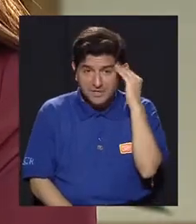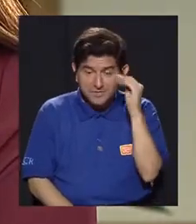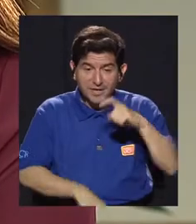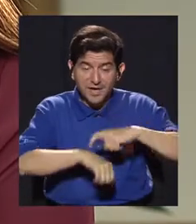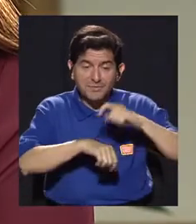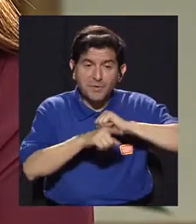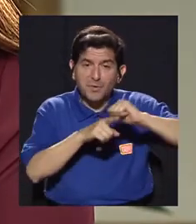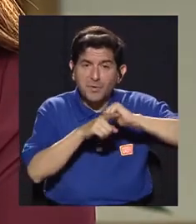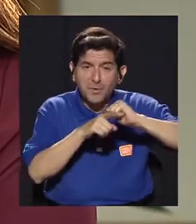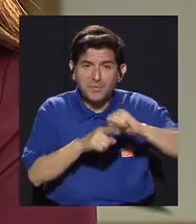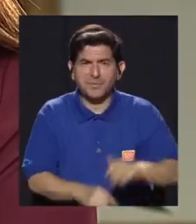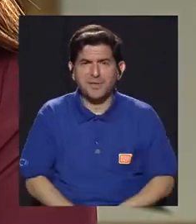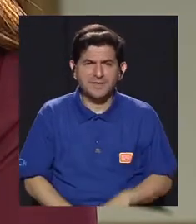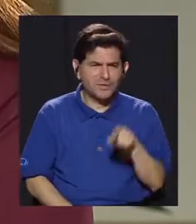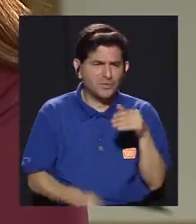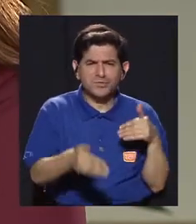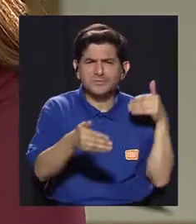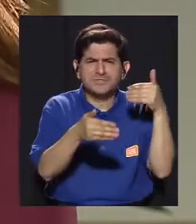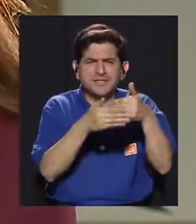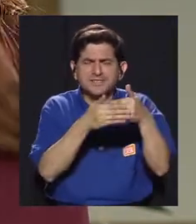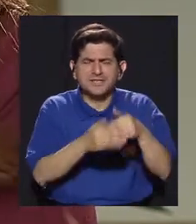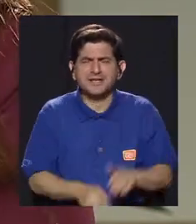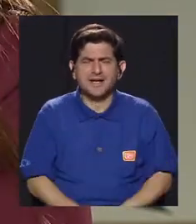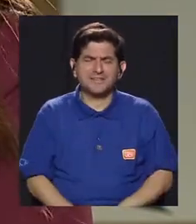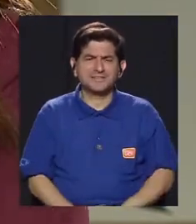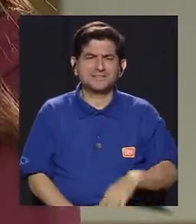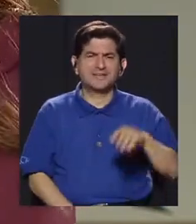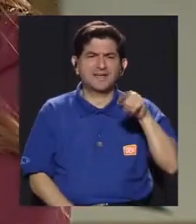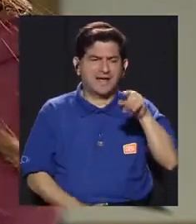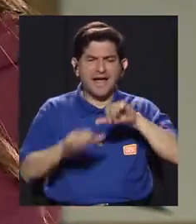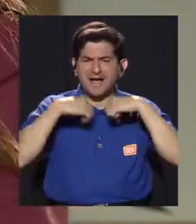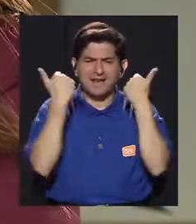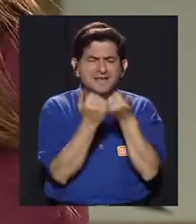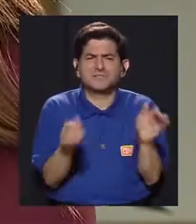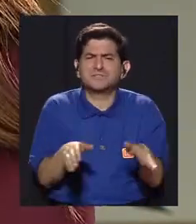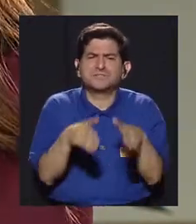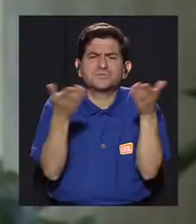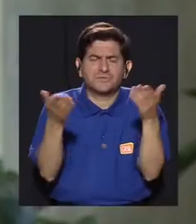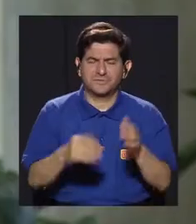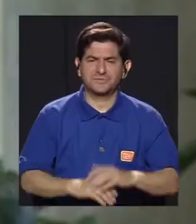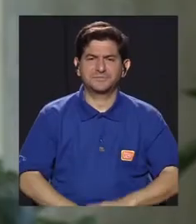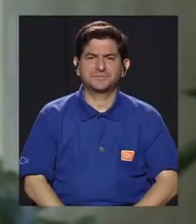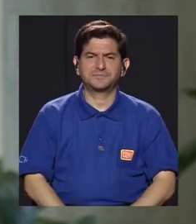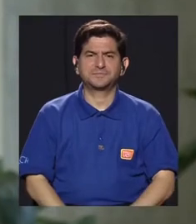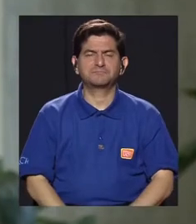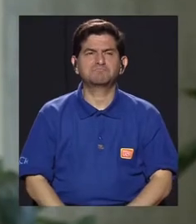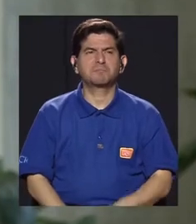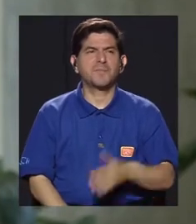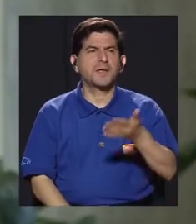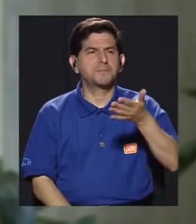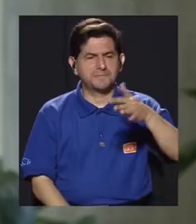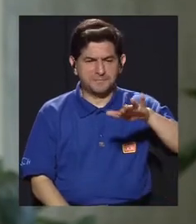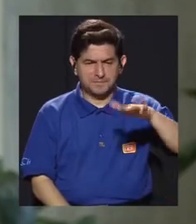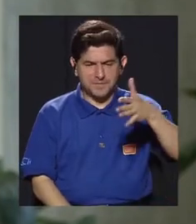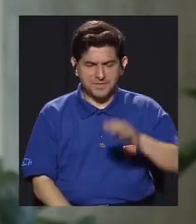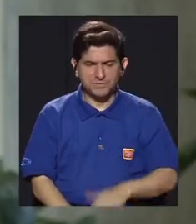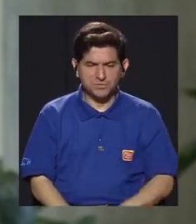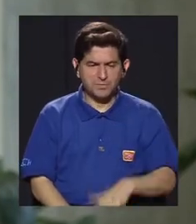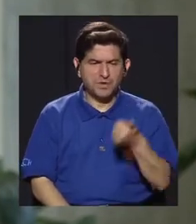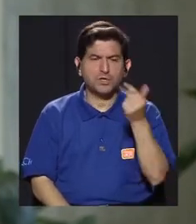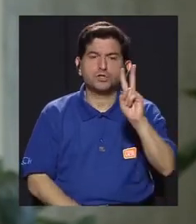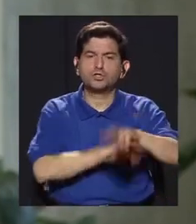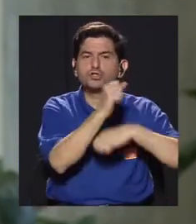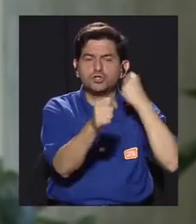su experiencia, a la hora de practicarlo, ¿cómo es que se acerca usted al Tai Chi justamente a la asociación? Este, hace como